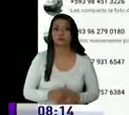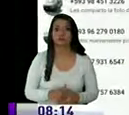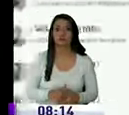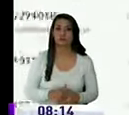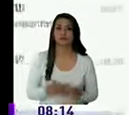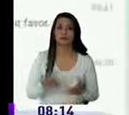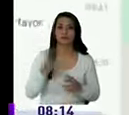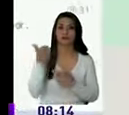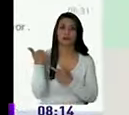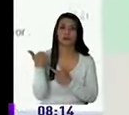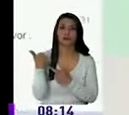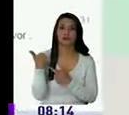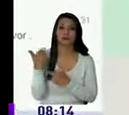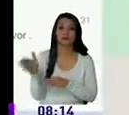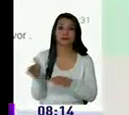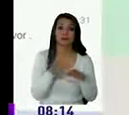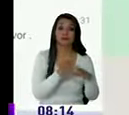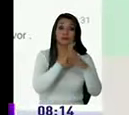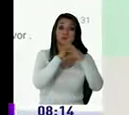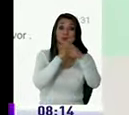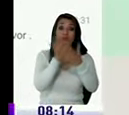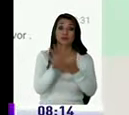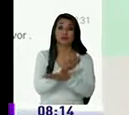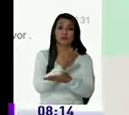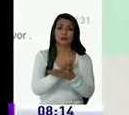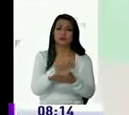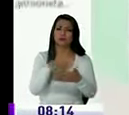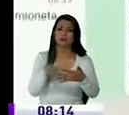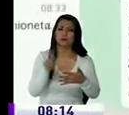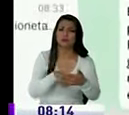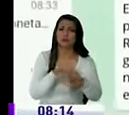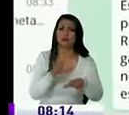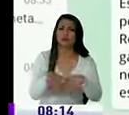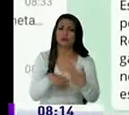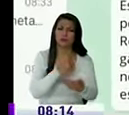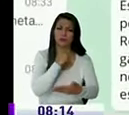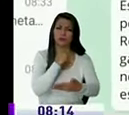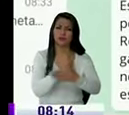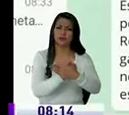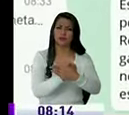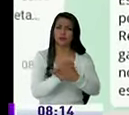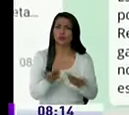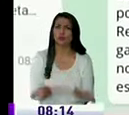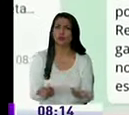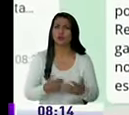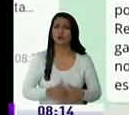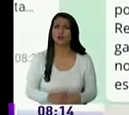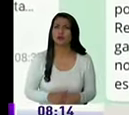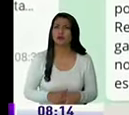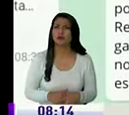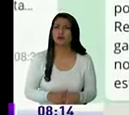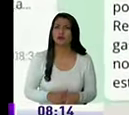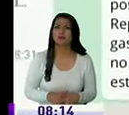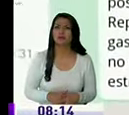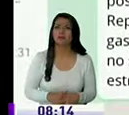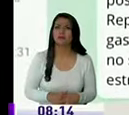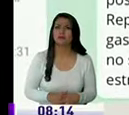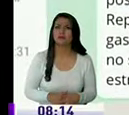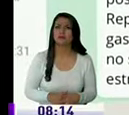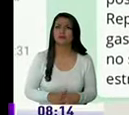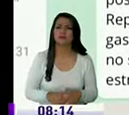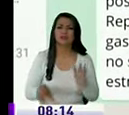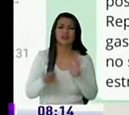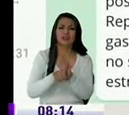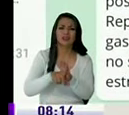la irresponsabilidad este bus escolar ya no debería circular como es posible como matriculan en China por ley de la república no pueden profundizar ni un solo auto la gasolina de